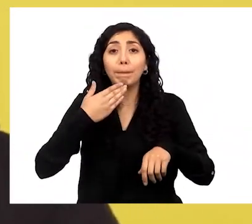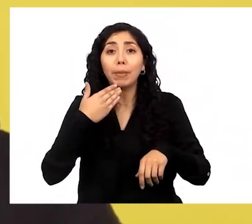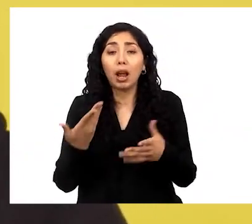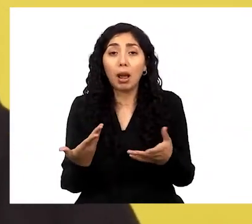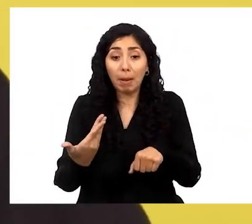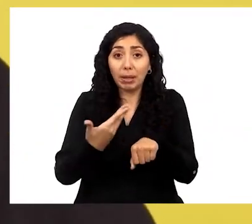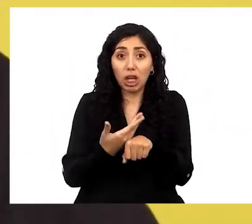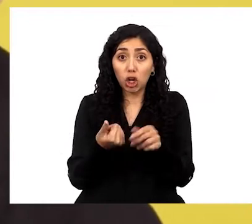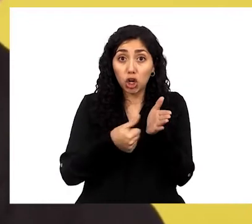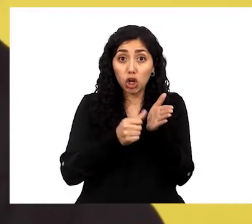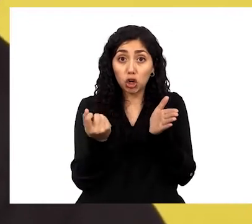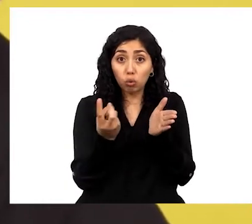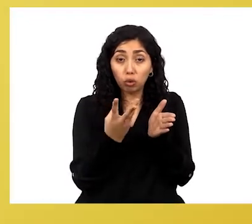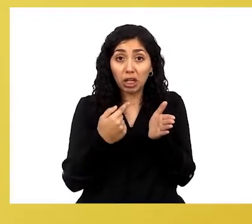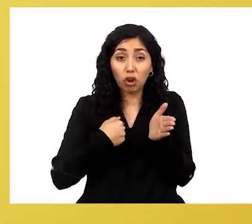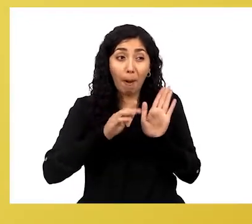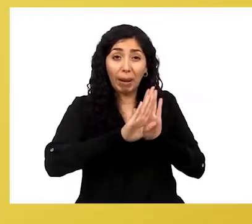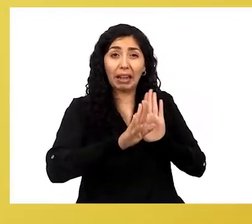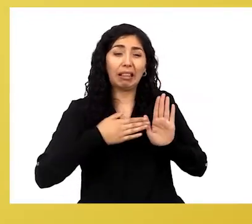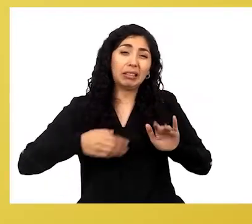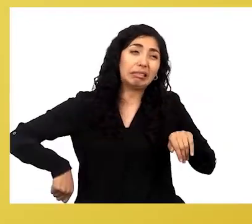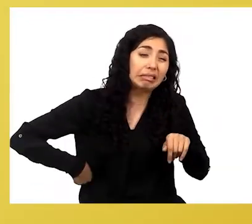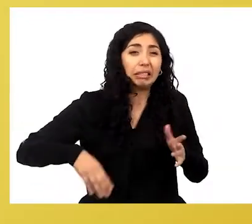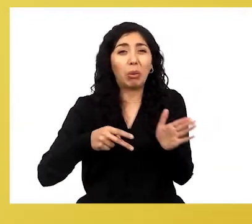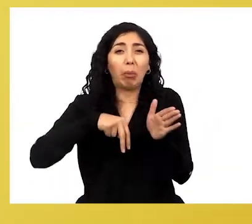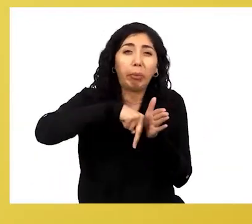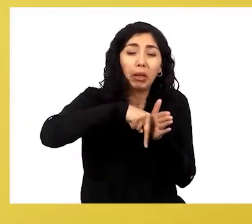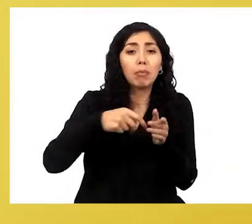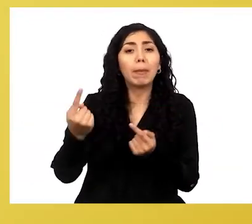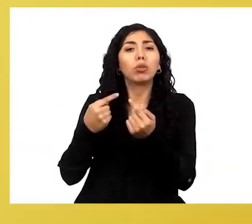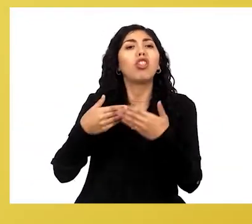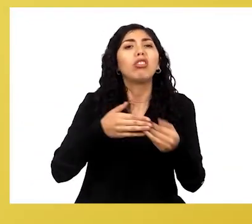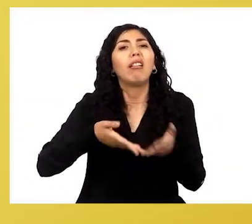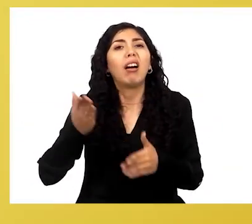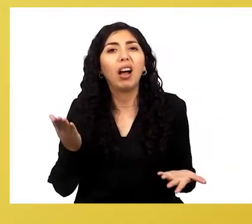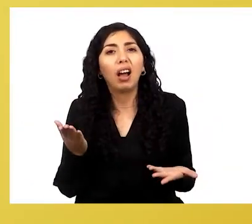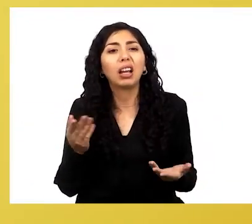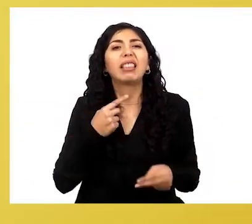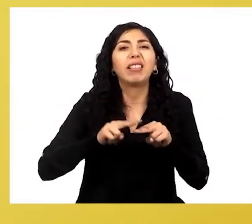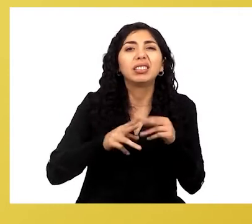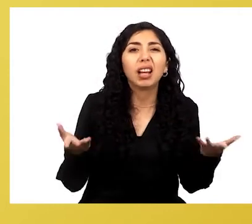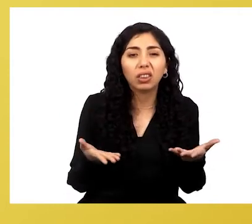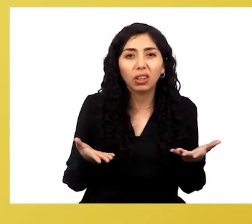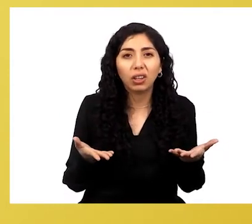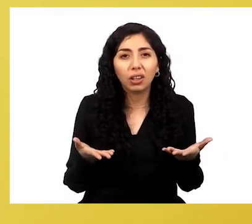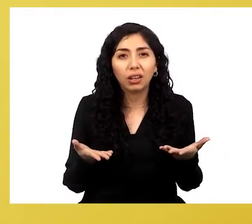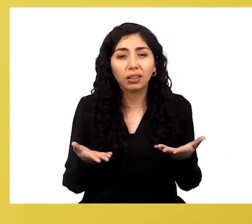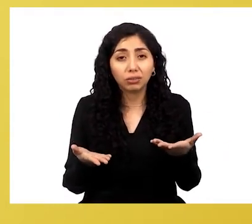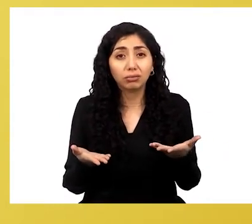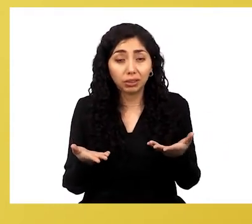el RUT también, me pusieron contra la pared, me preguntaron dónde iba, qué estaba haciendo,